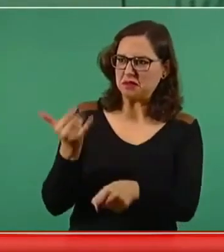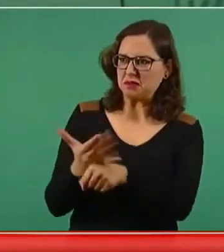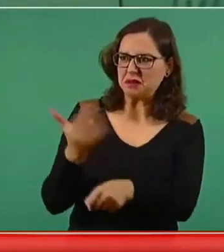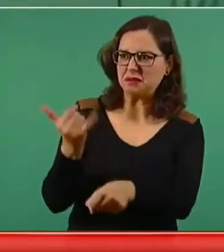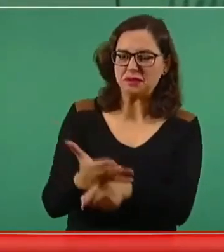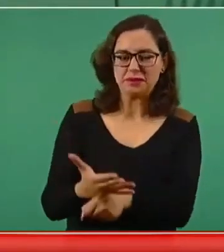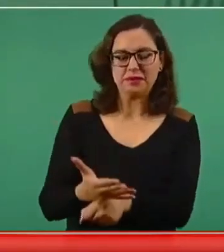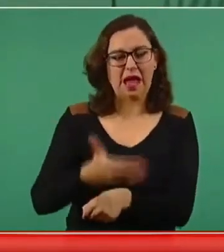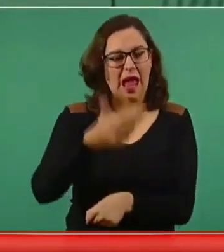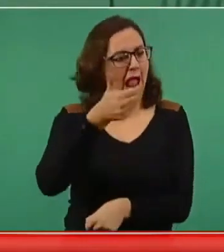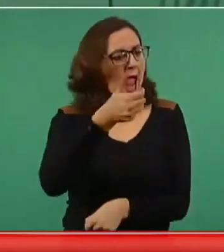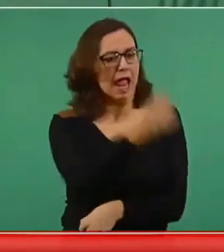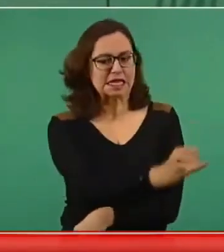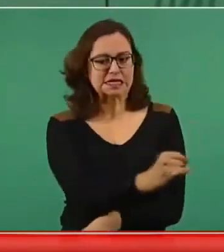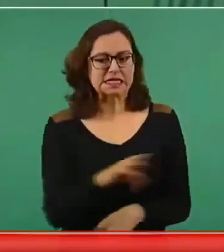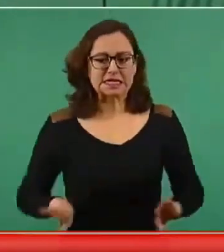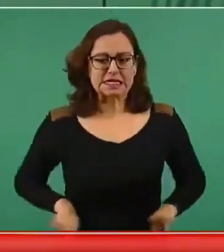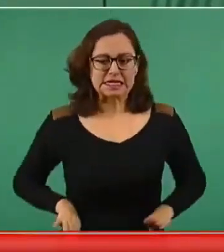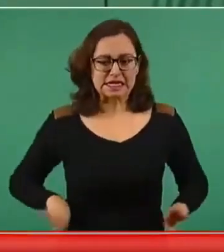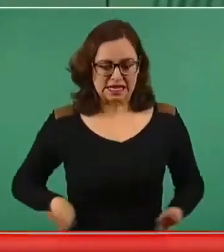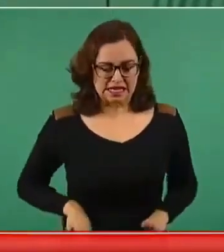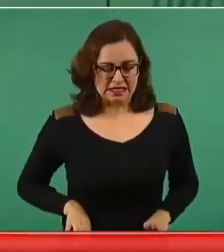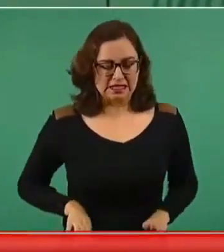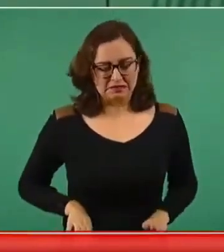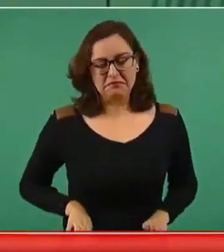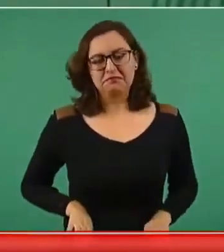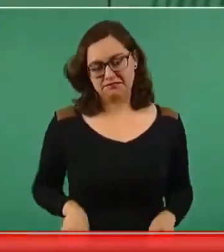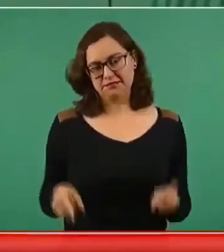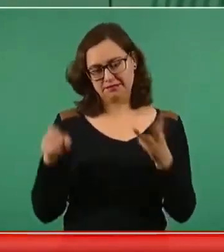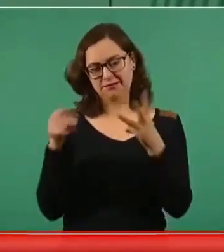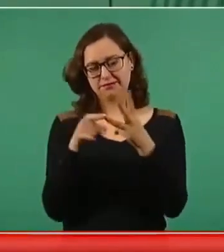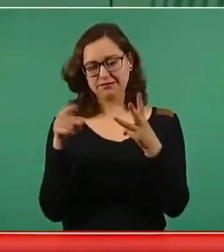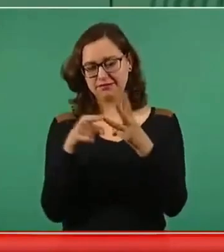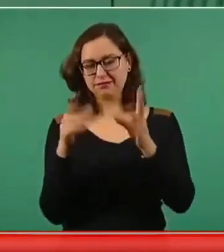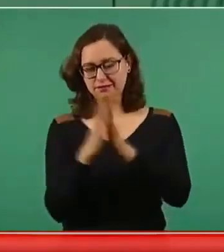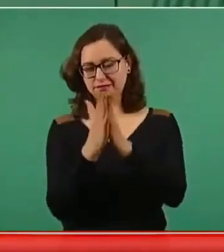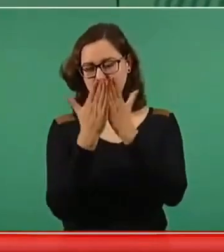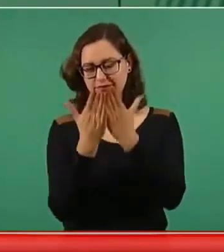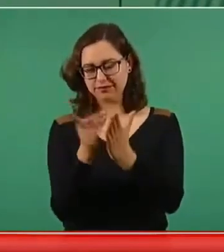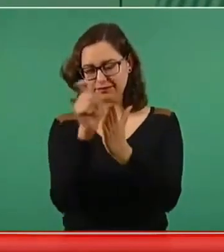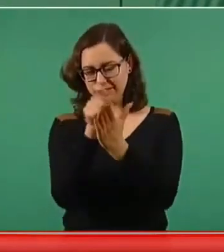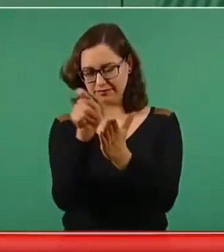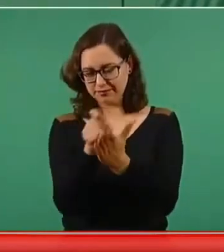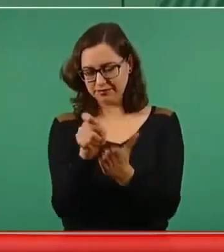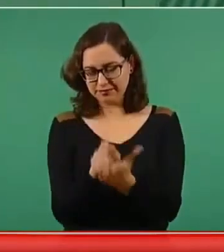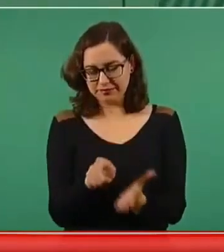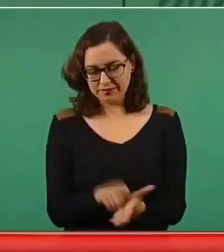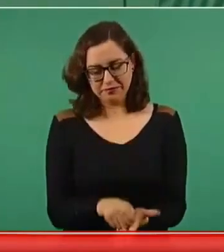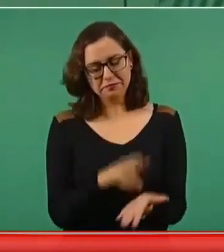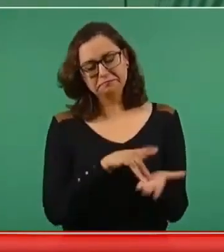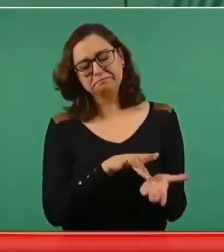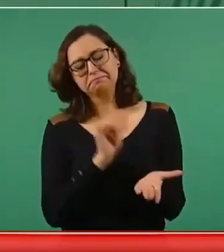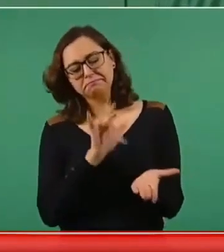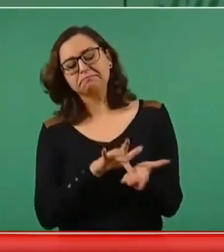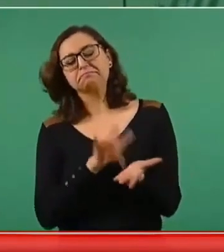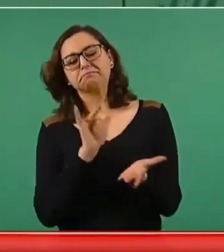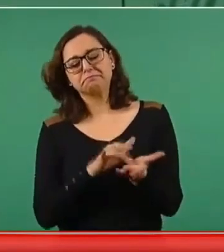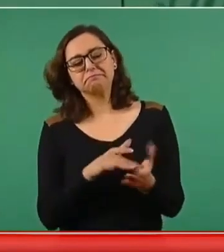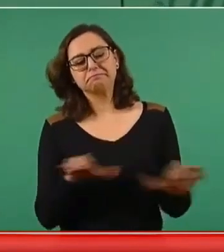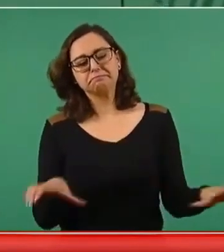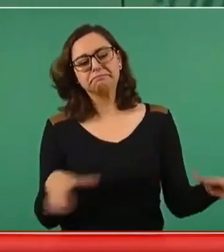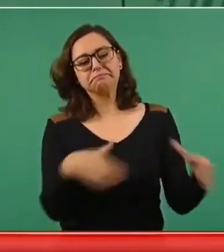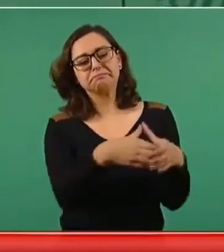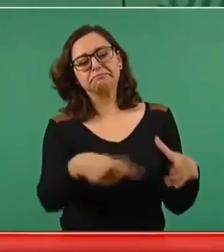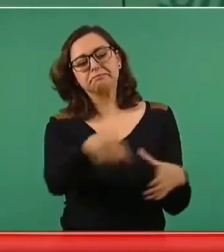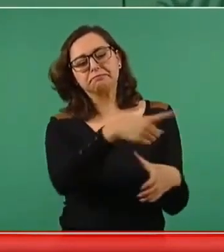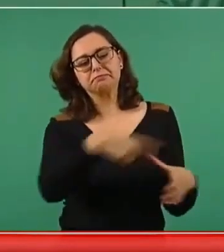Porque hablo de los grupos de intereses creados,